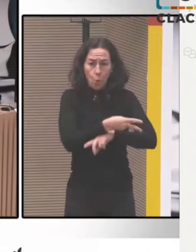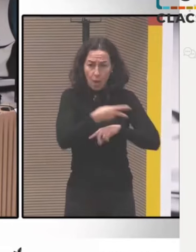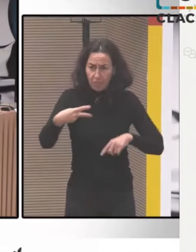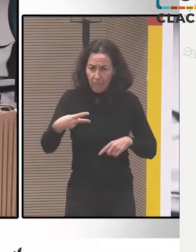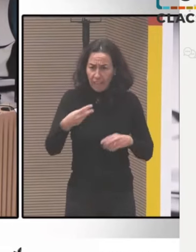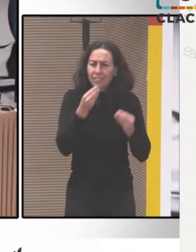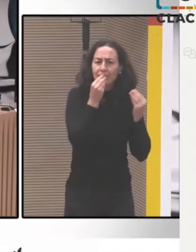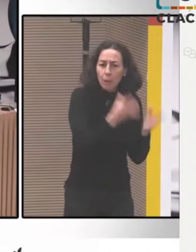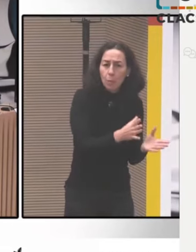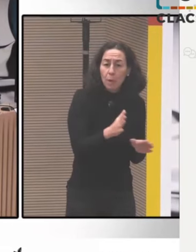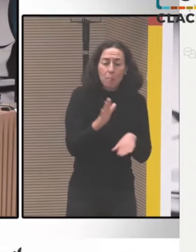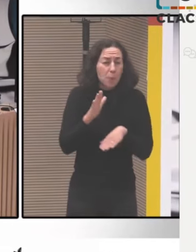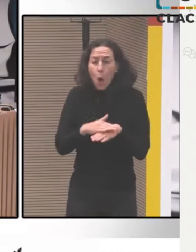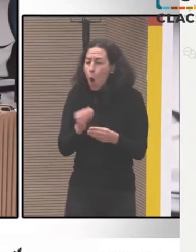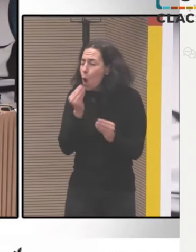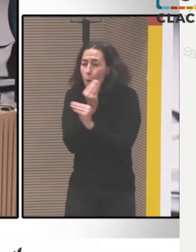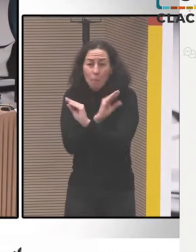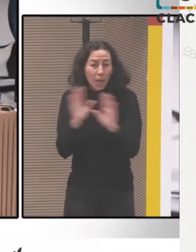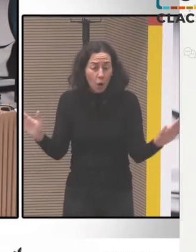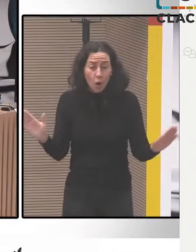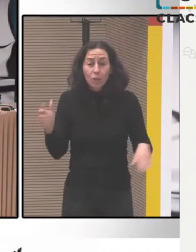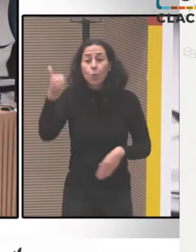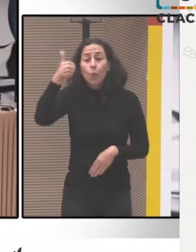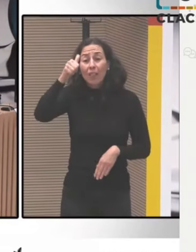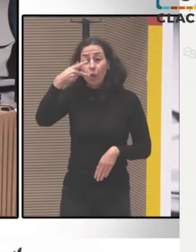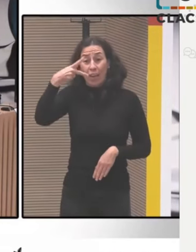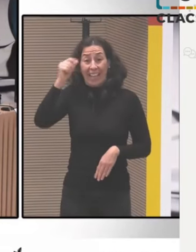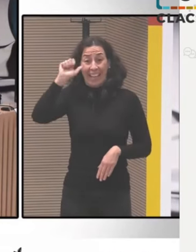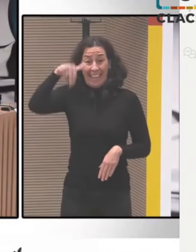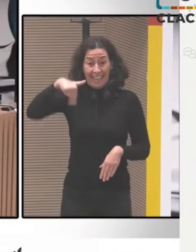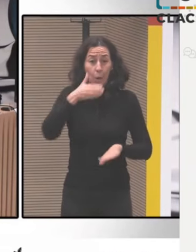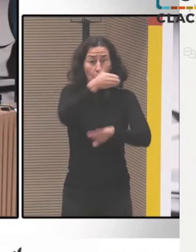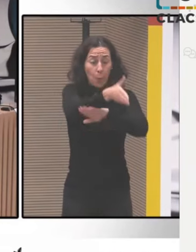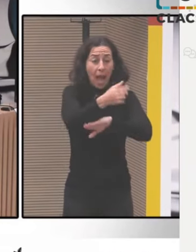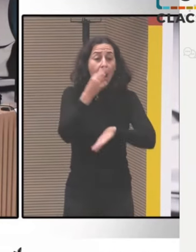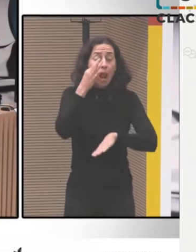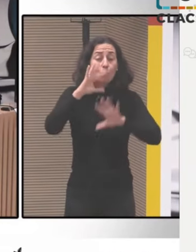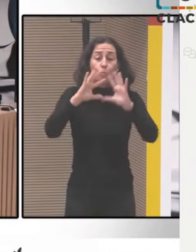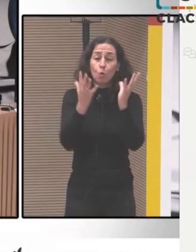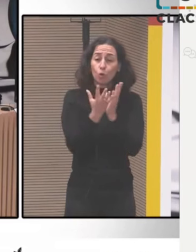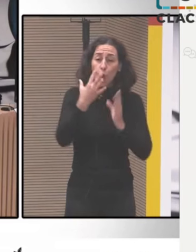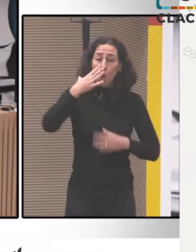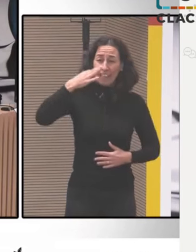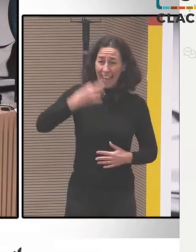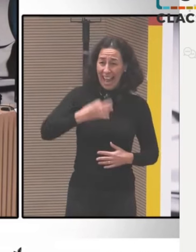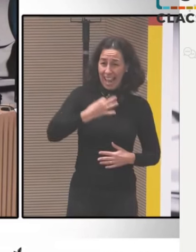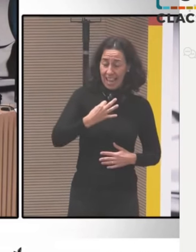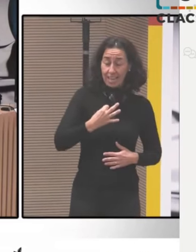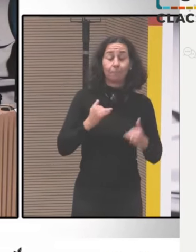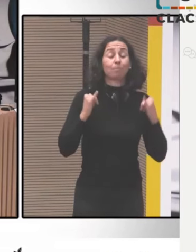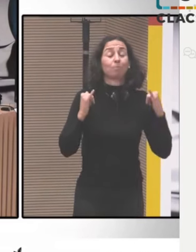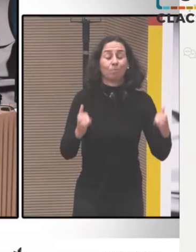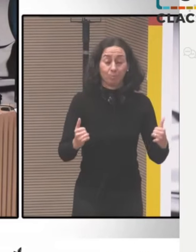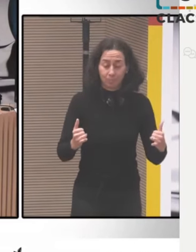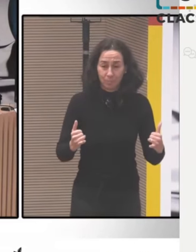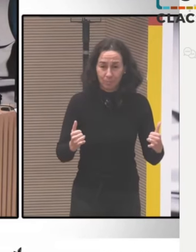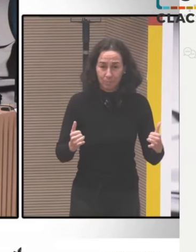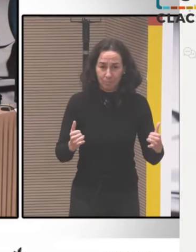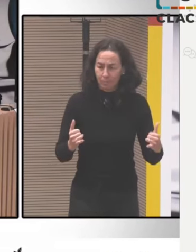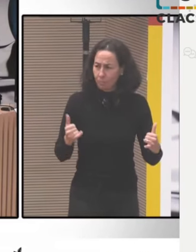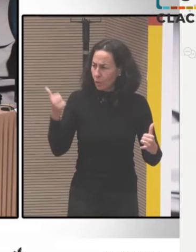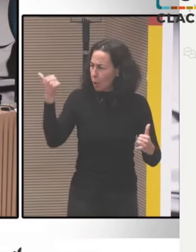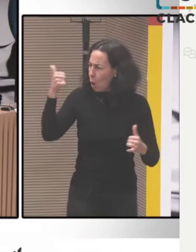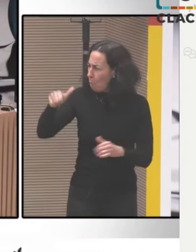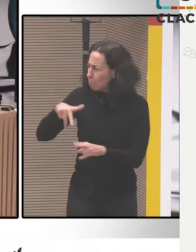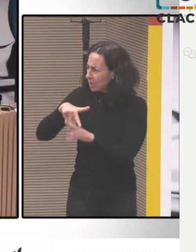la concepción del territorio como un espacio de construcción comunal de la vida, de cuidado y